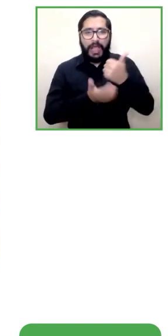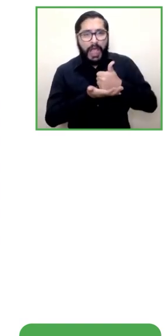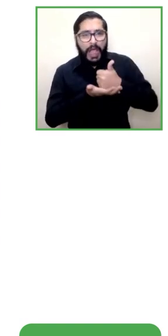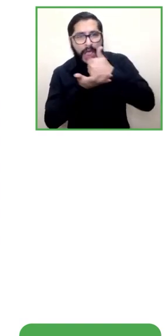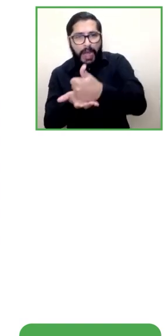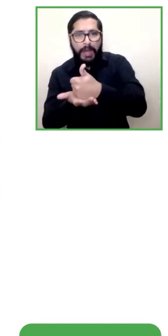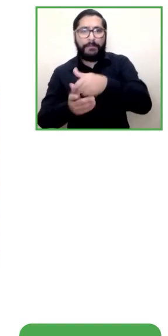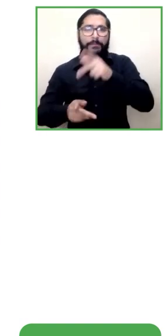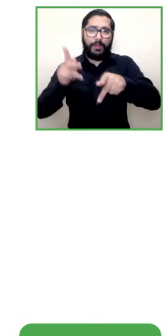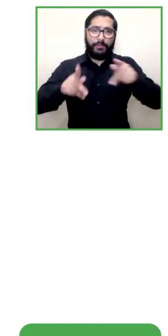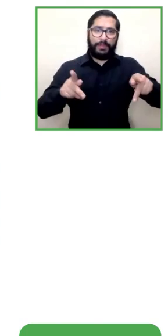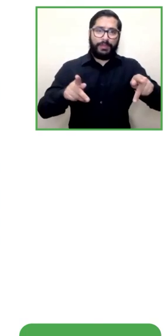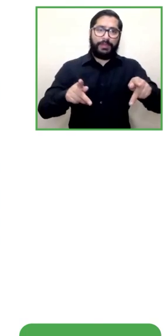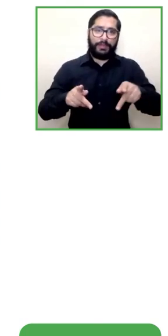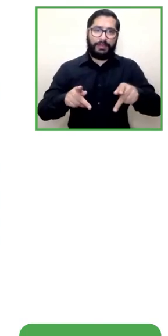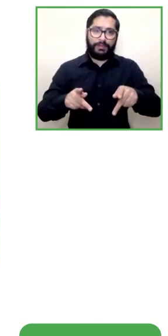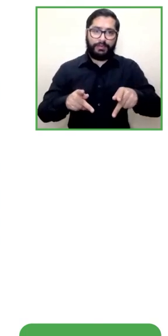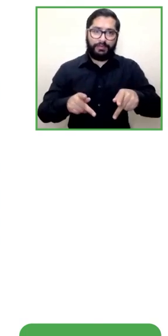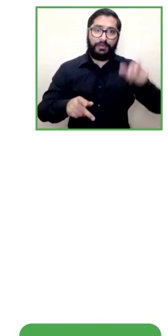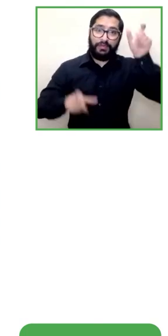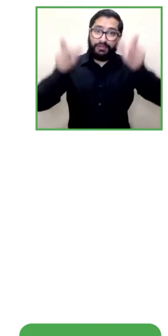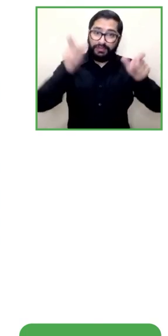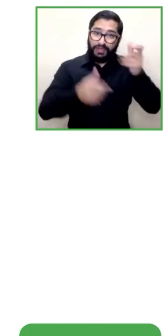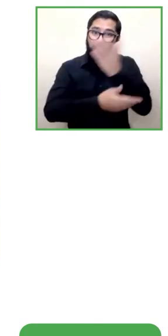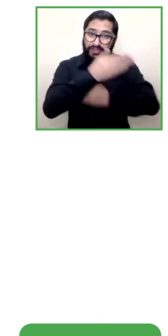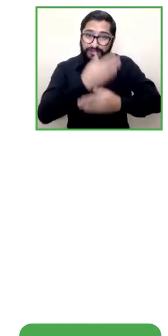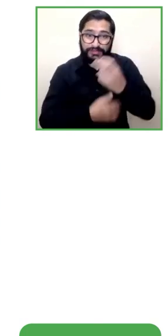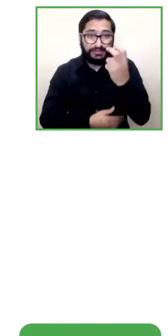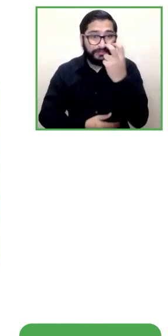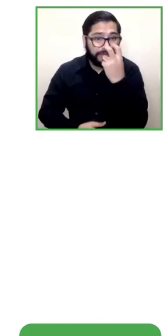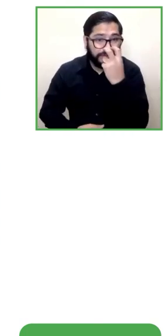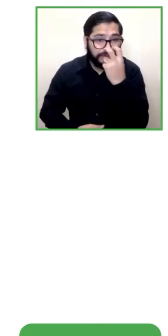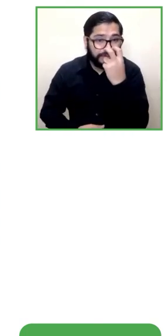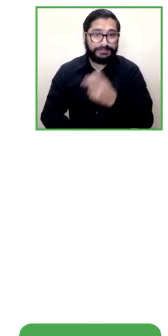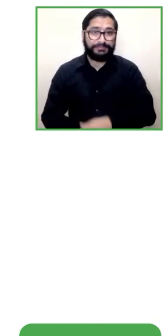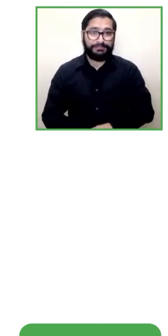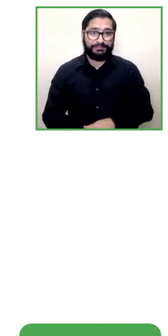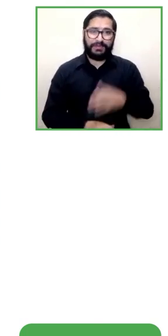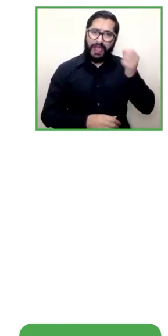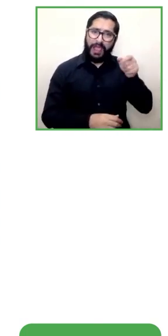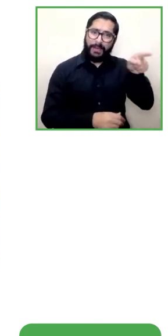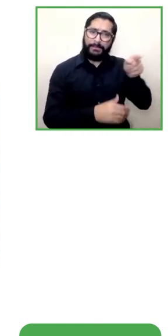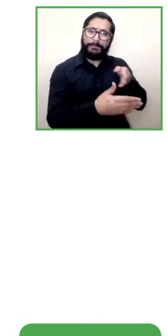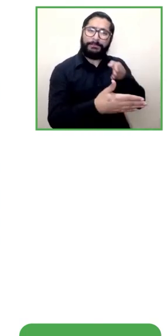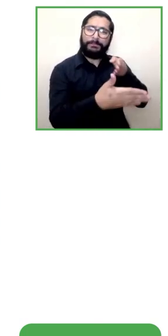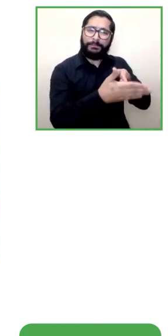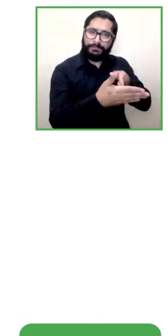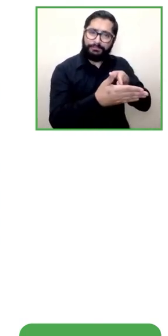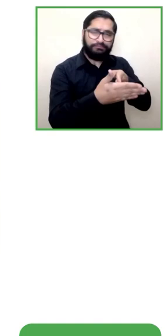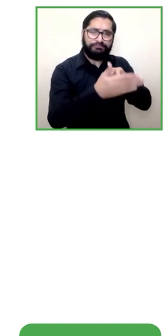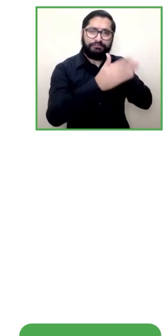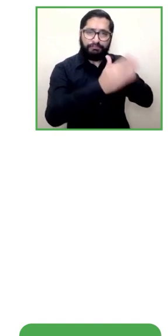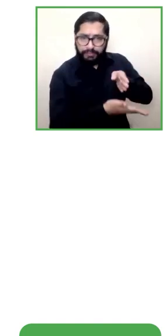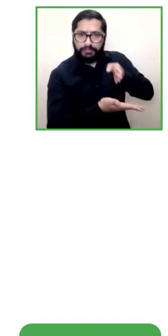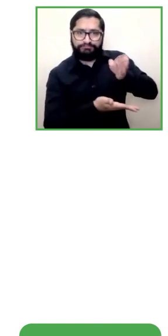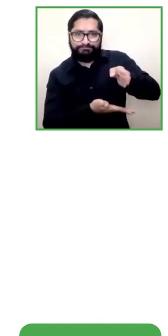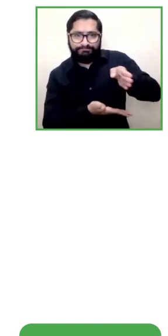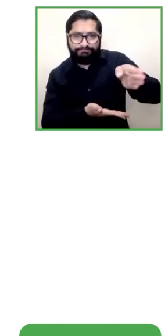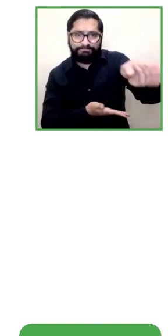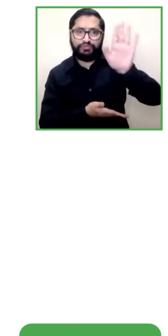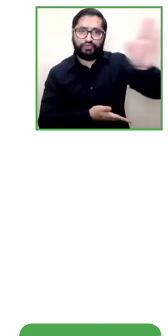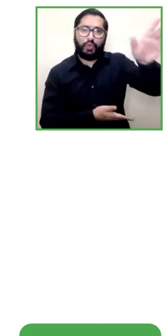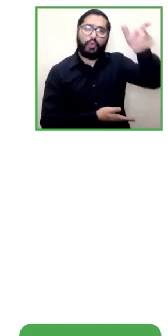Turquía y hemos podido sobrepasar estos desafíos ofreciendo este tipo de servicios muchas gracias